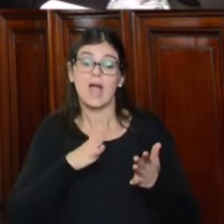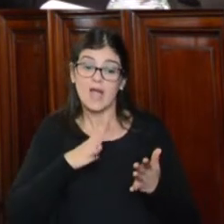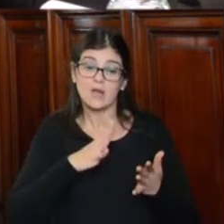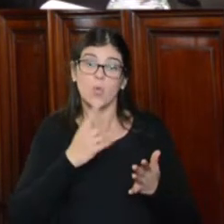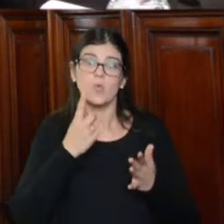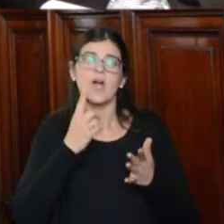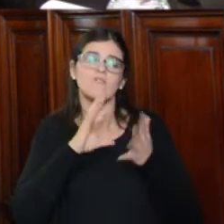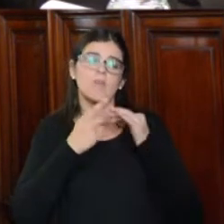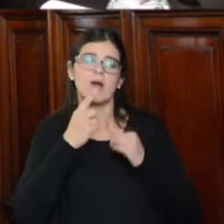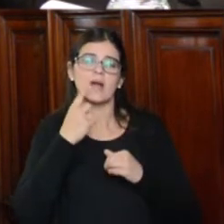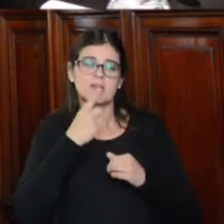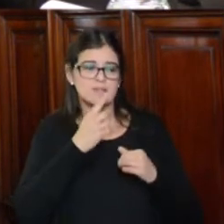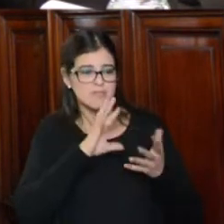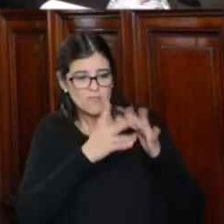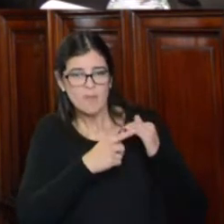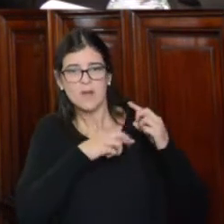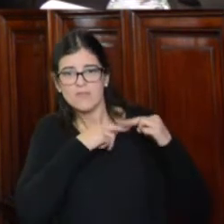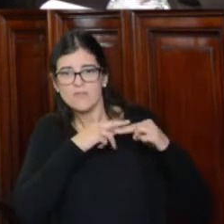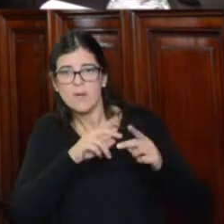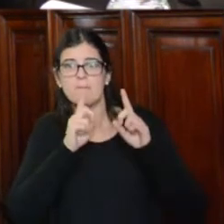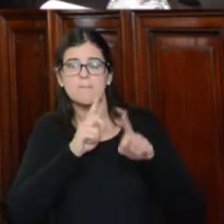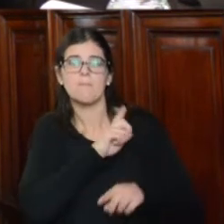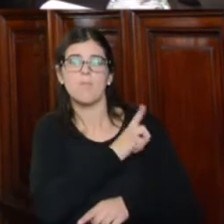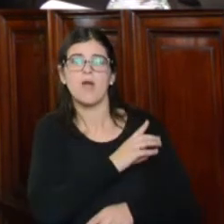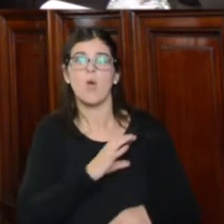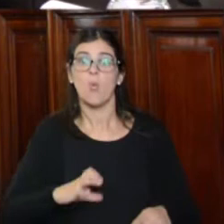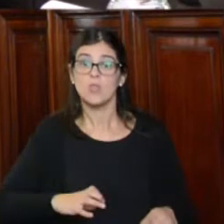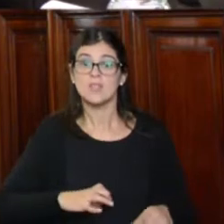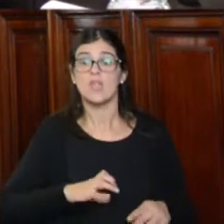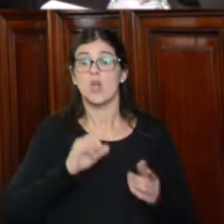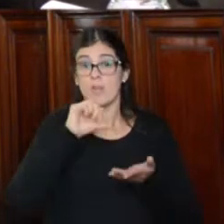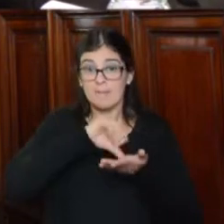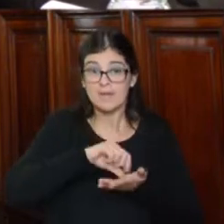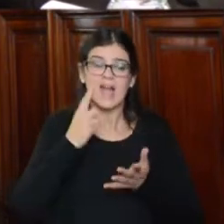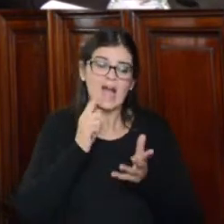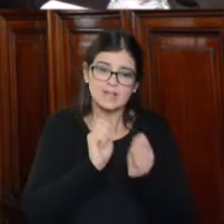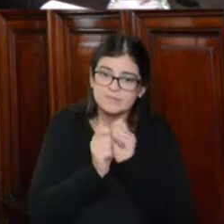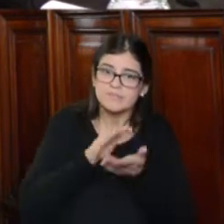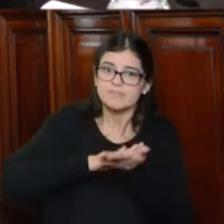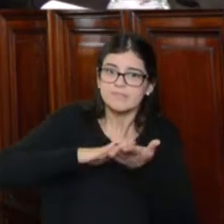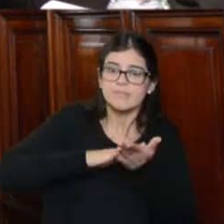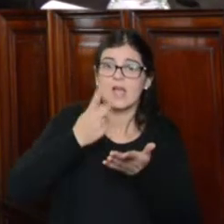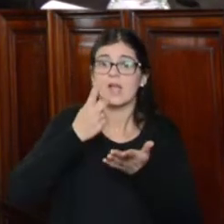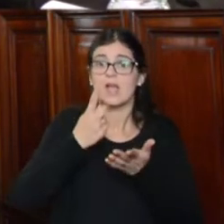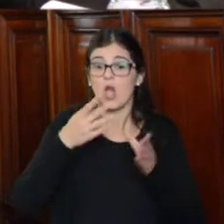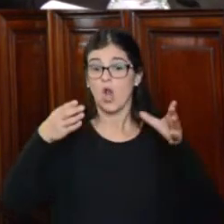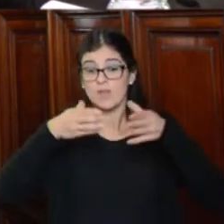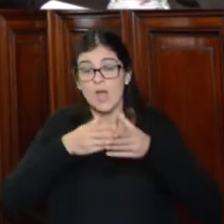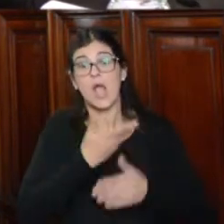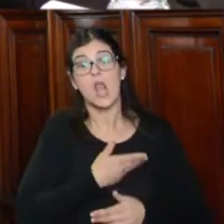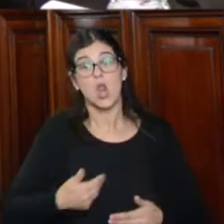una negativa sistemática por parte del Ejecutivo Nacional a negociar colectivamente, el gobierno